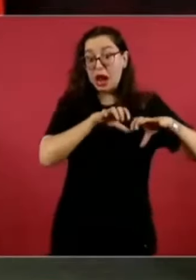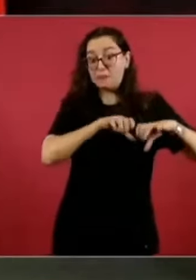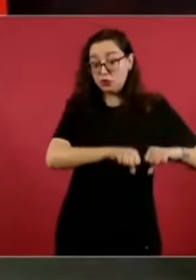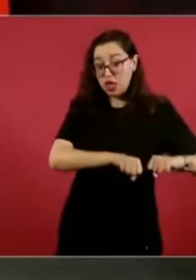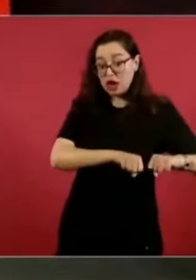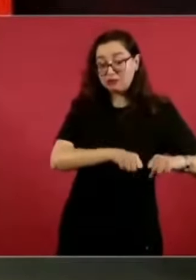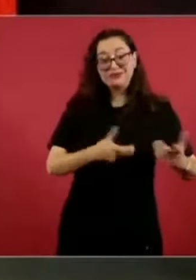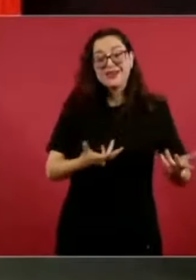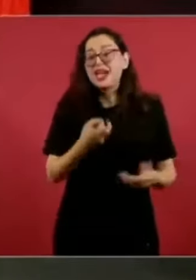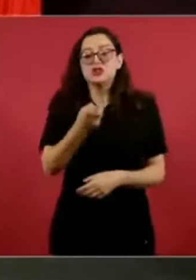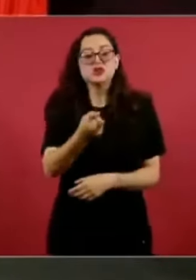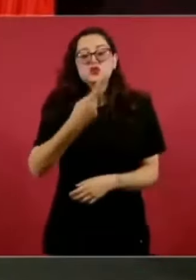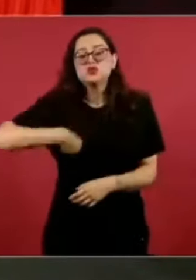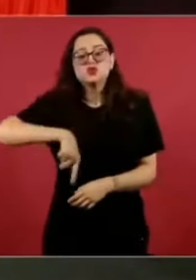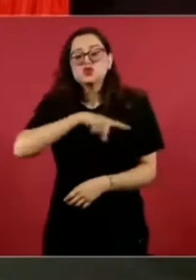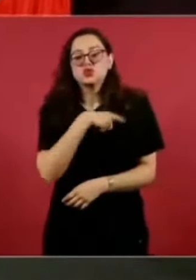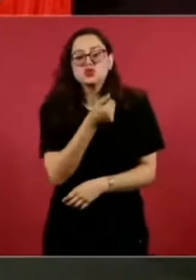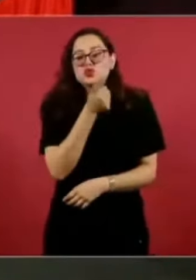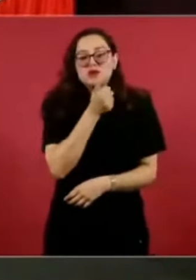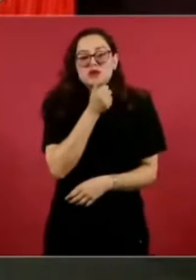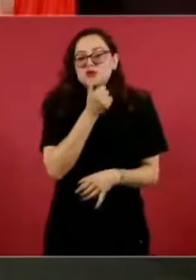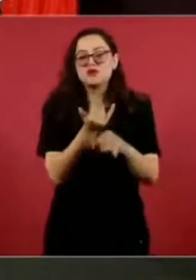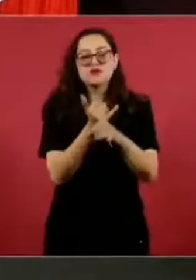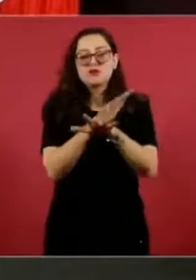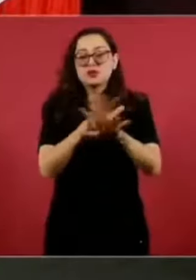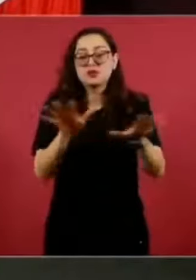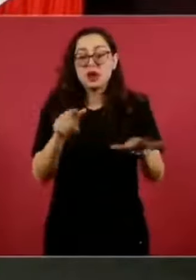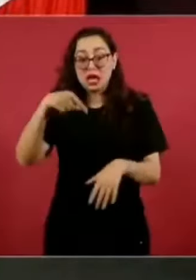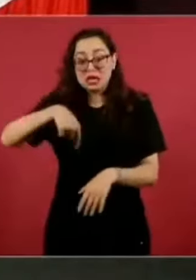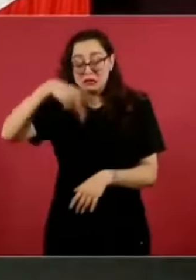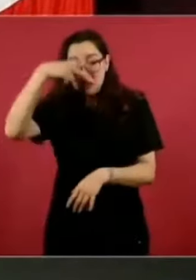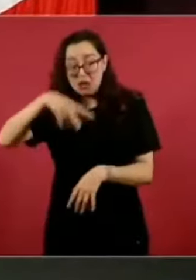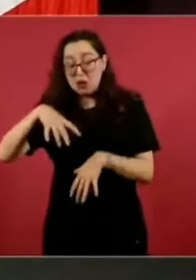tenemos información que lo hayan capturado en México.